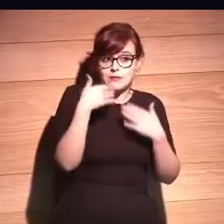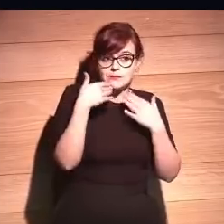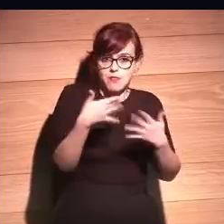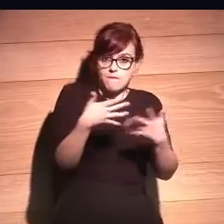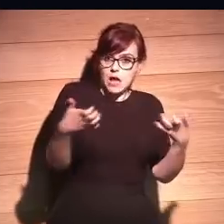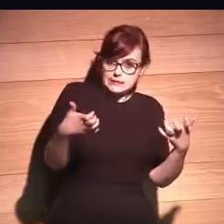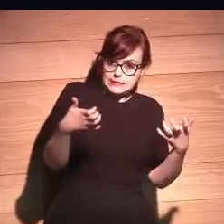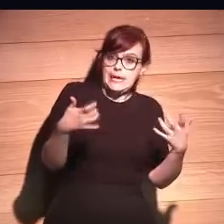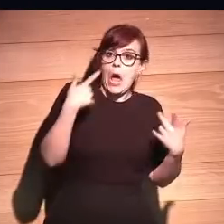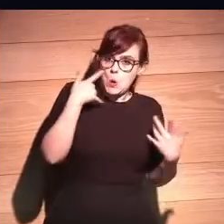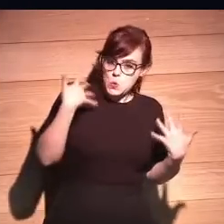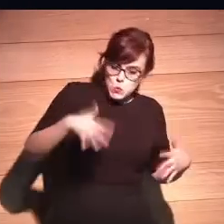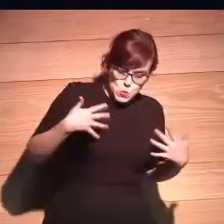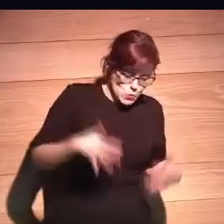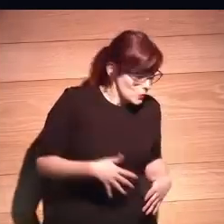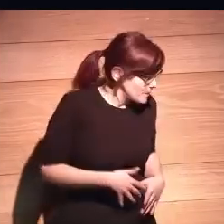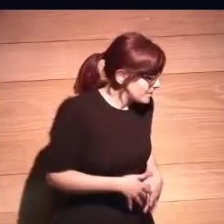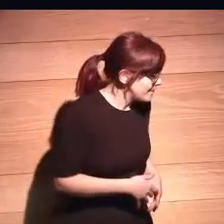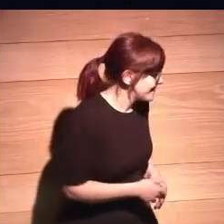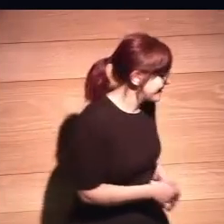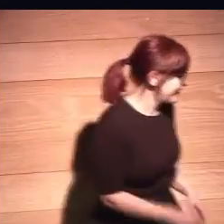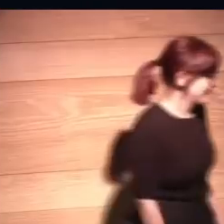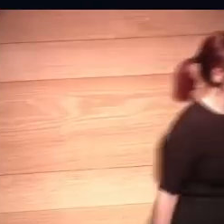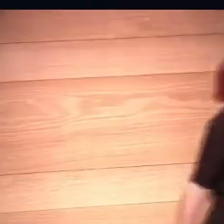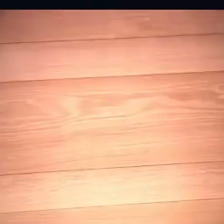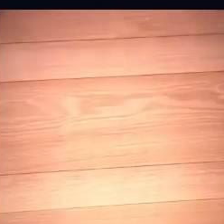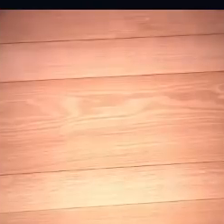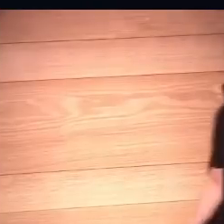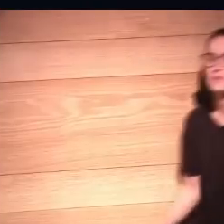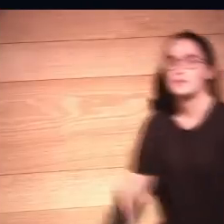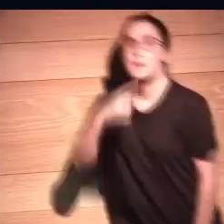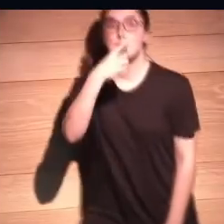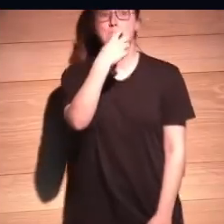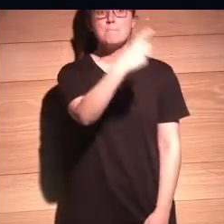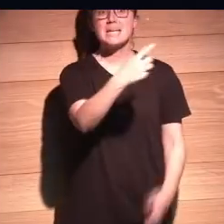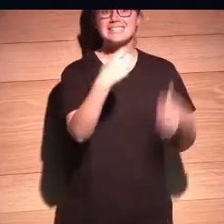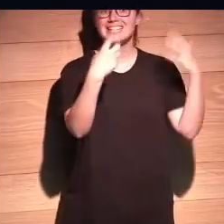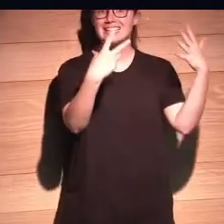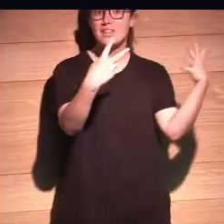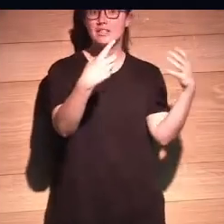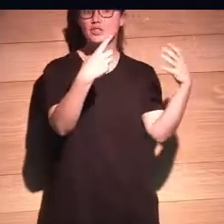Es impresionante, Es impresionante, es una belleza clásica. 1762, ¿eh? Se dice rápido, ¿eh?